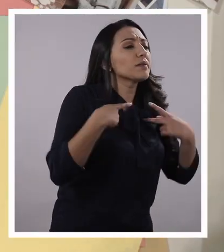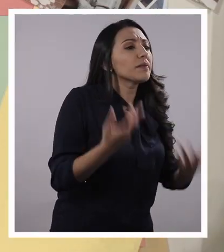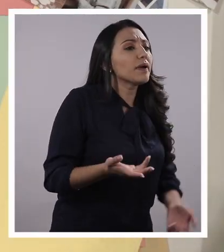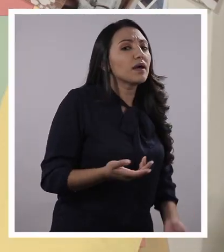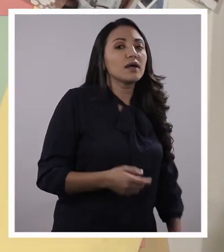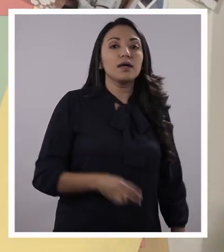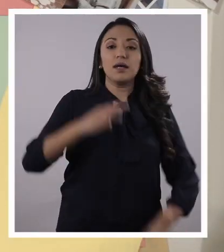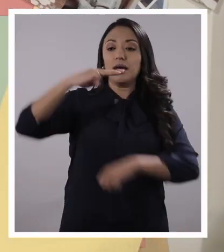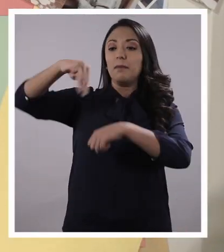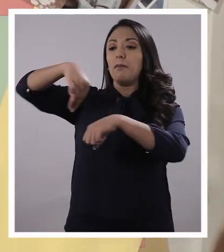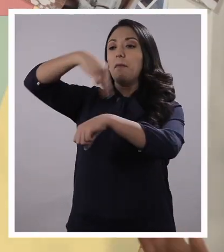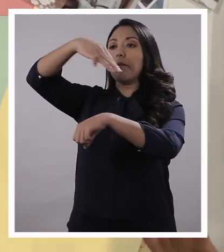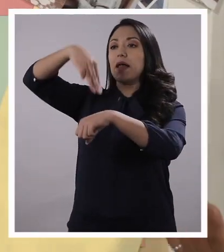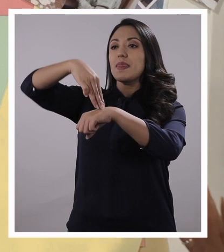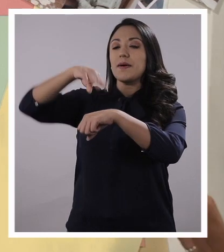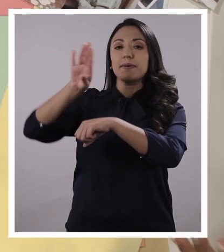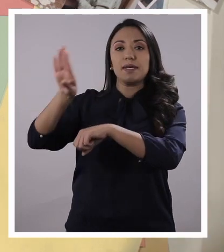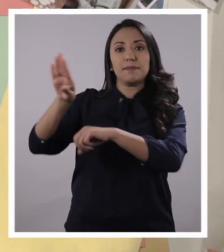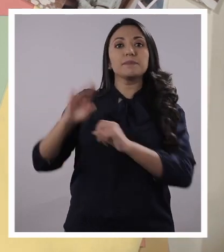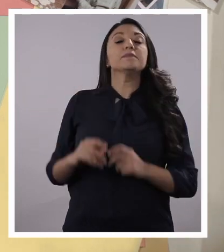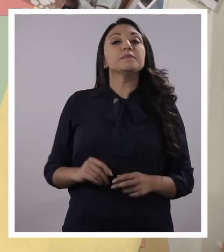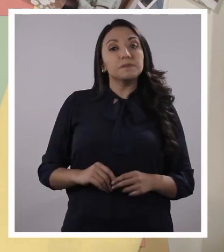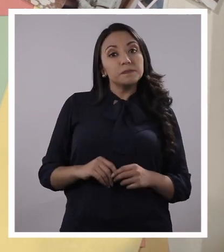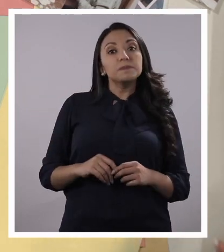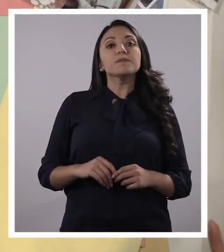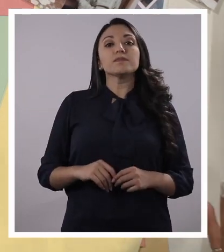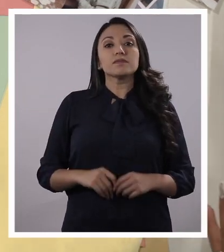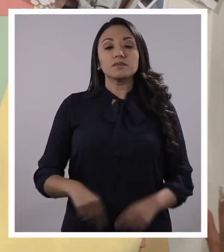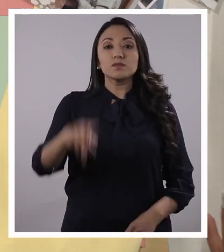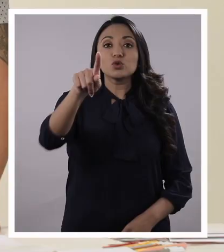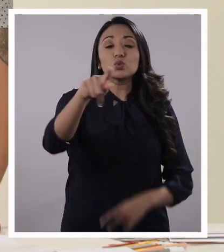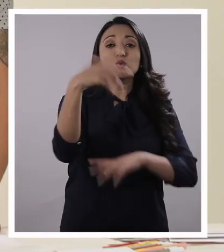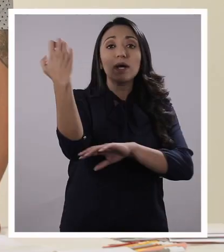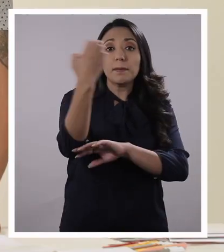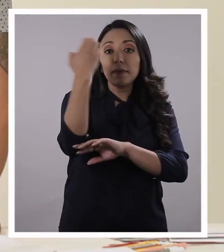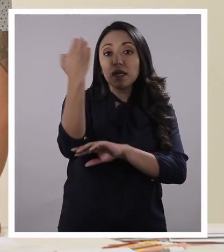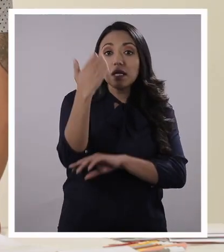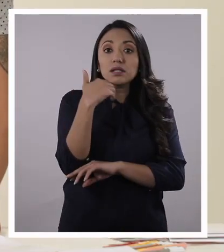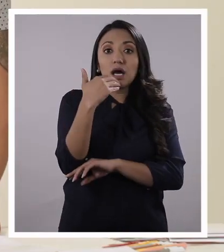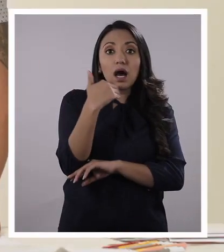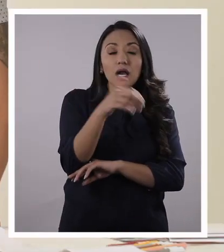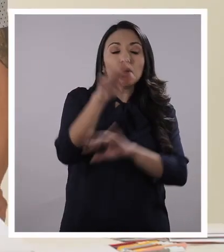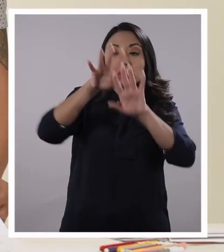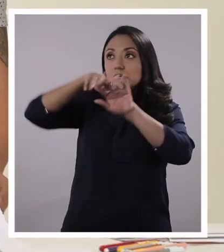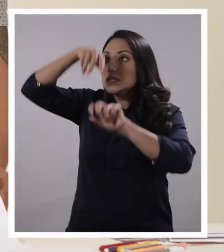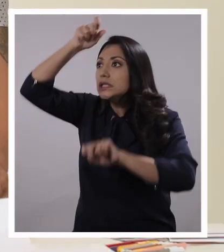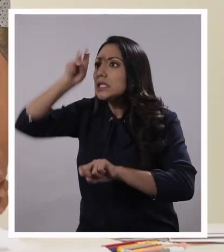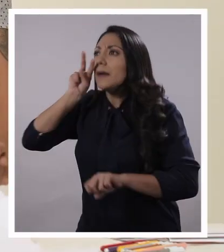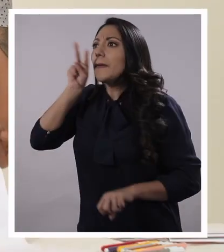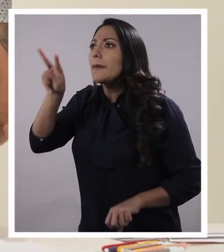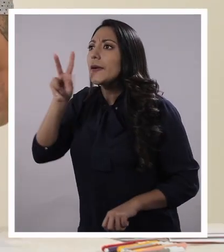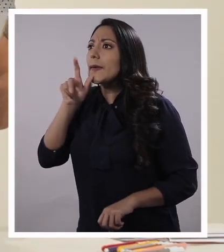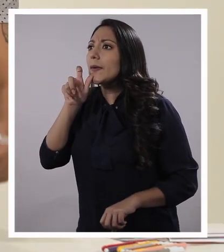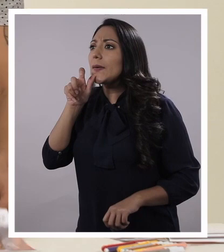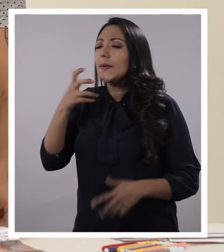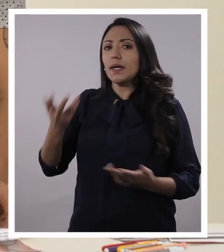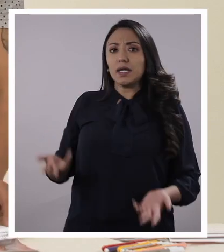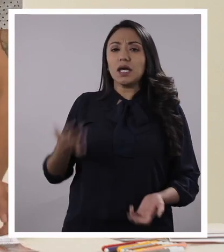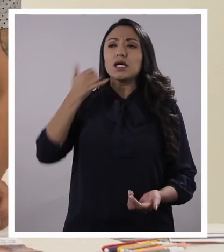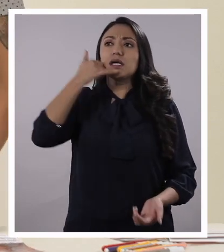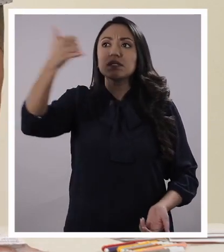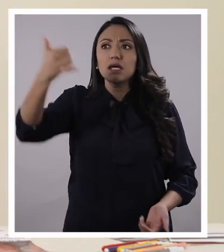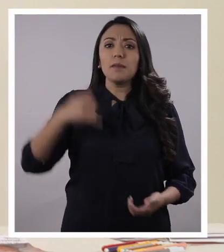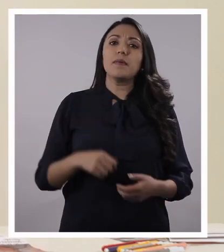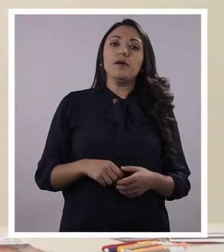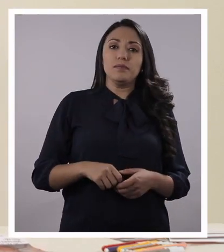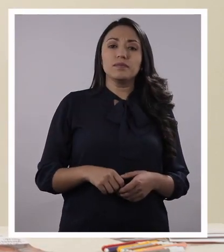en Manaví. Perfecto. Si ustedes tienen una emergencia, ustedes saben que pueden recurrir a esa persona y pueden llamarle